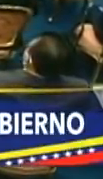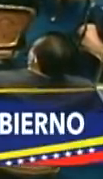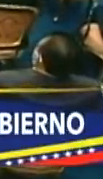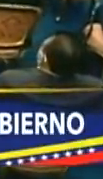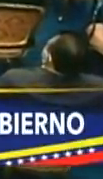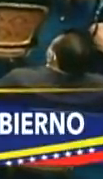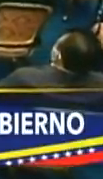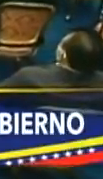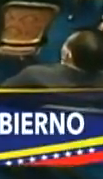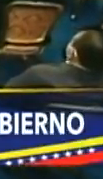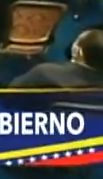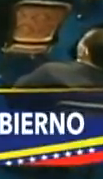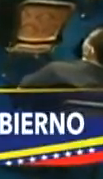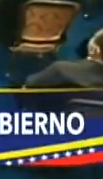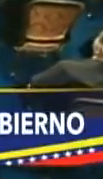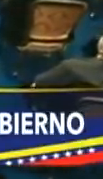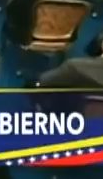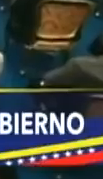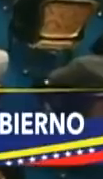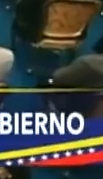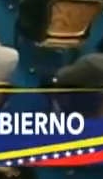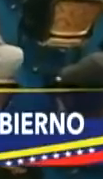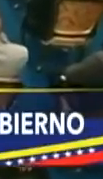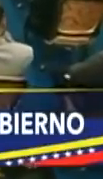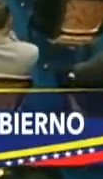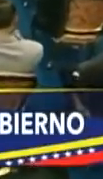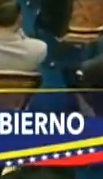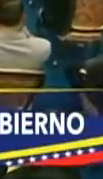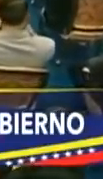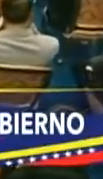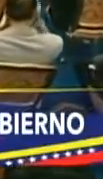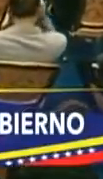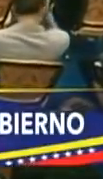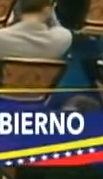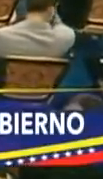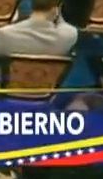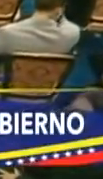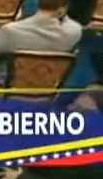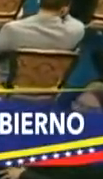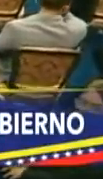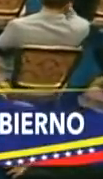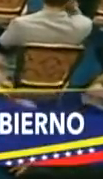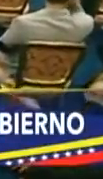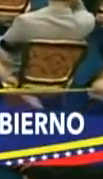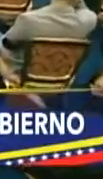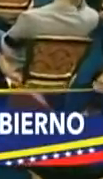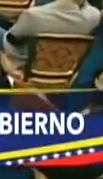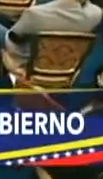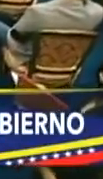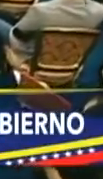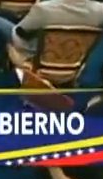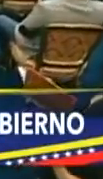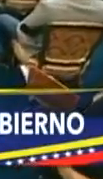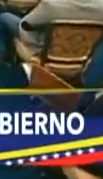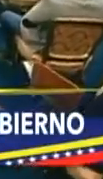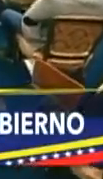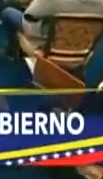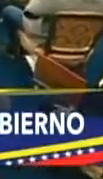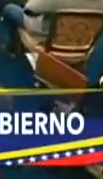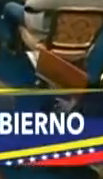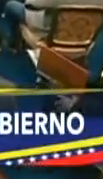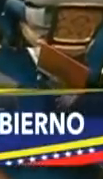Renacimiento y de Revolucionar también como parte de todo este programa de acciones y políticas públicas.